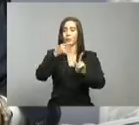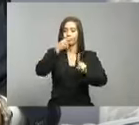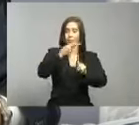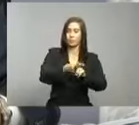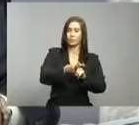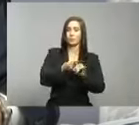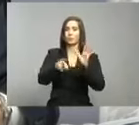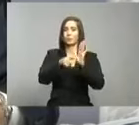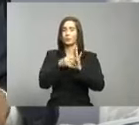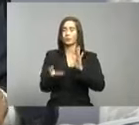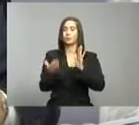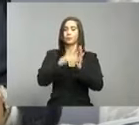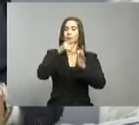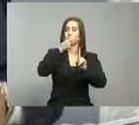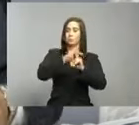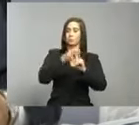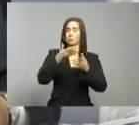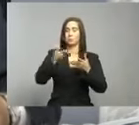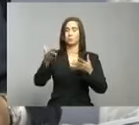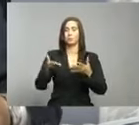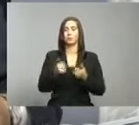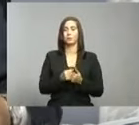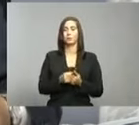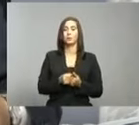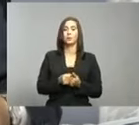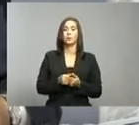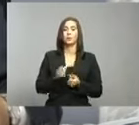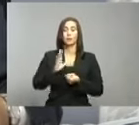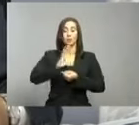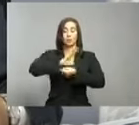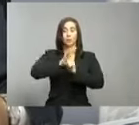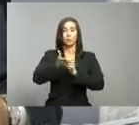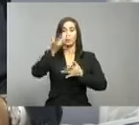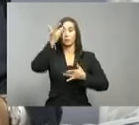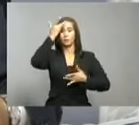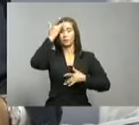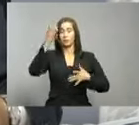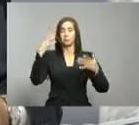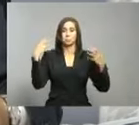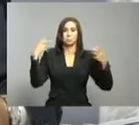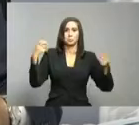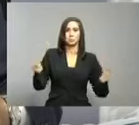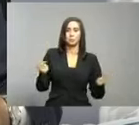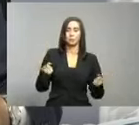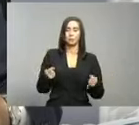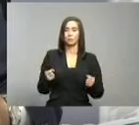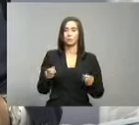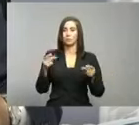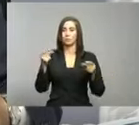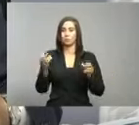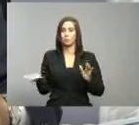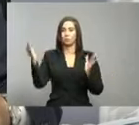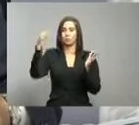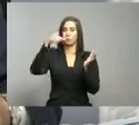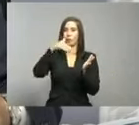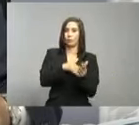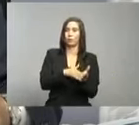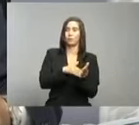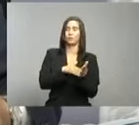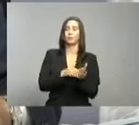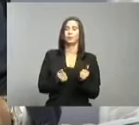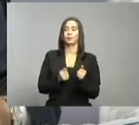Una vez han salido de estos procesos pues lógicamente han caído de nuevo en una